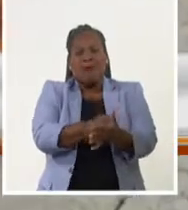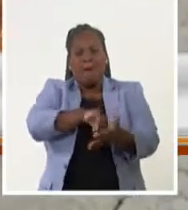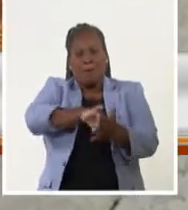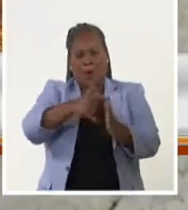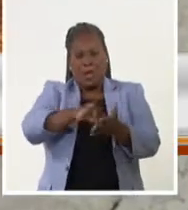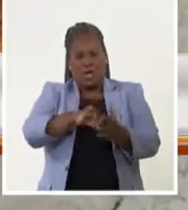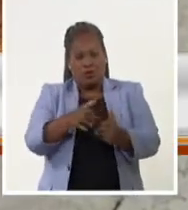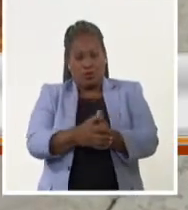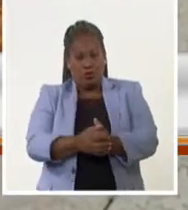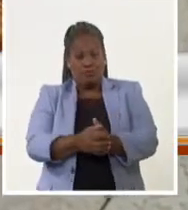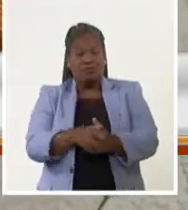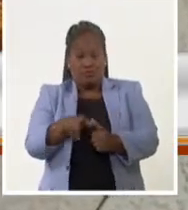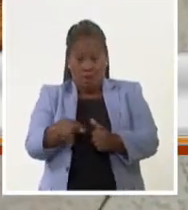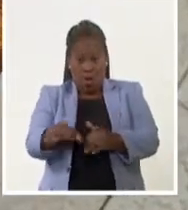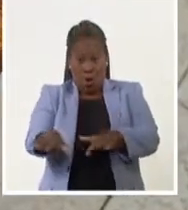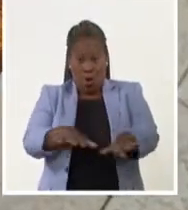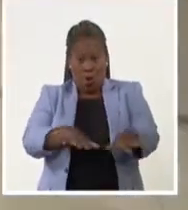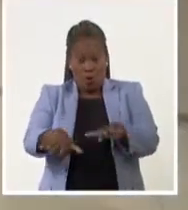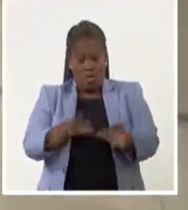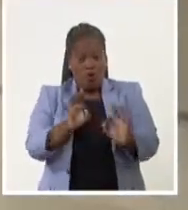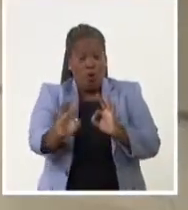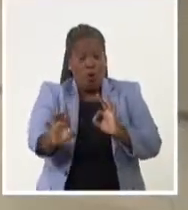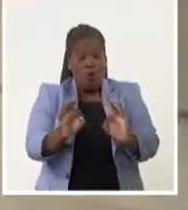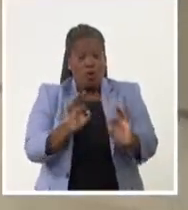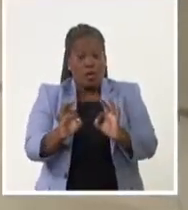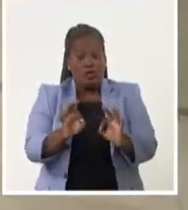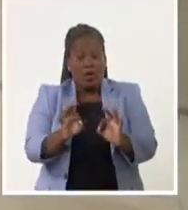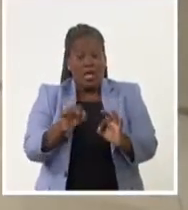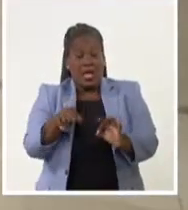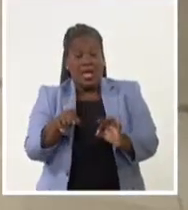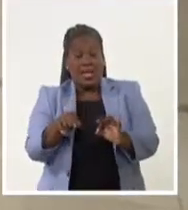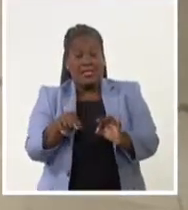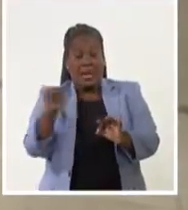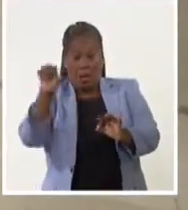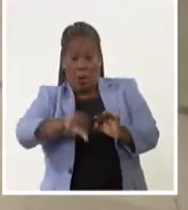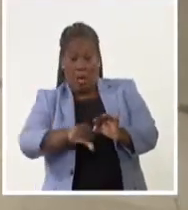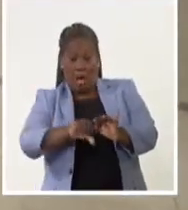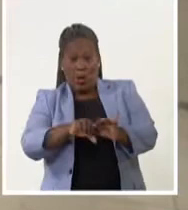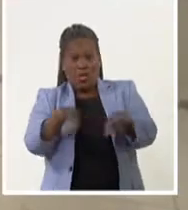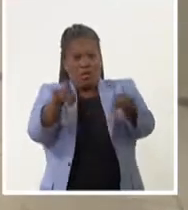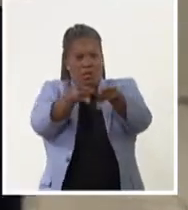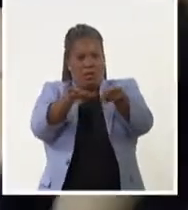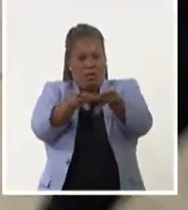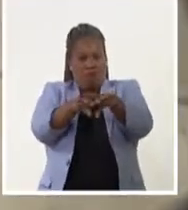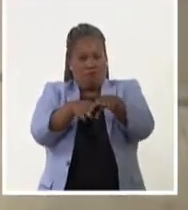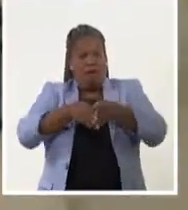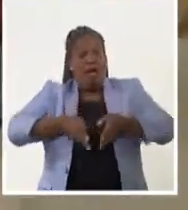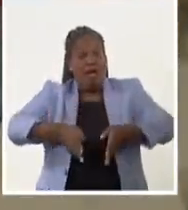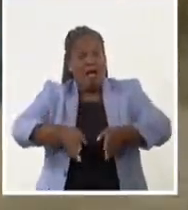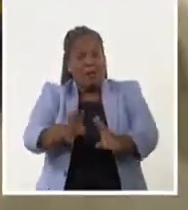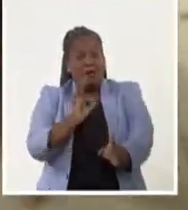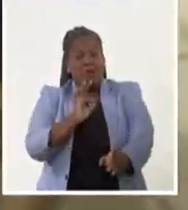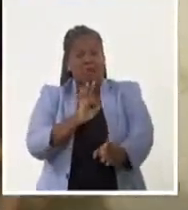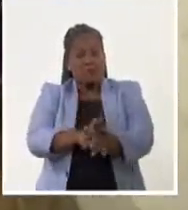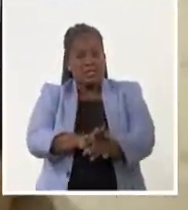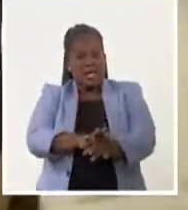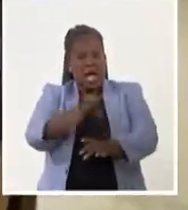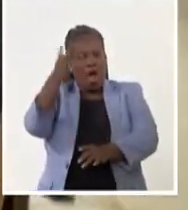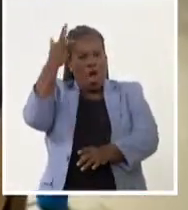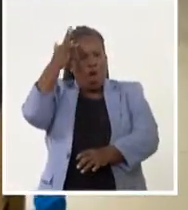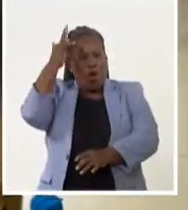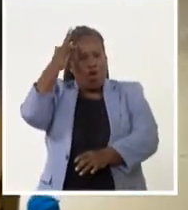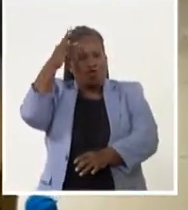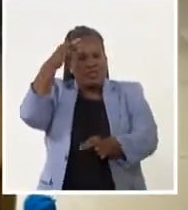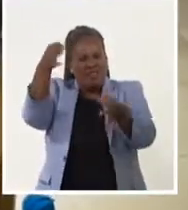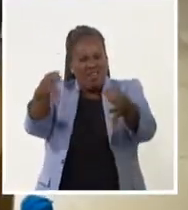un axioma curatorial surge cual síntesis entre el caos y el equilibrio. El camino hacia el futuro comienza en la conciencia de la realidad